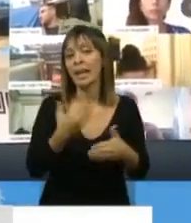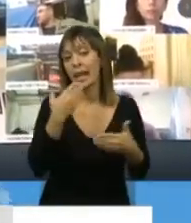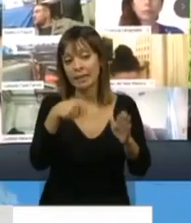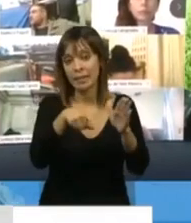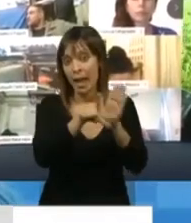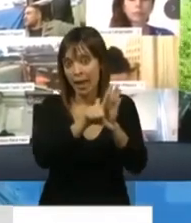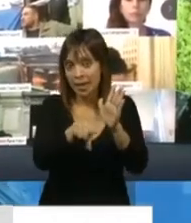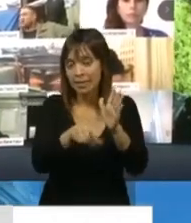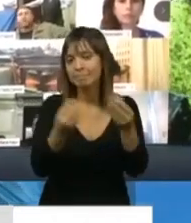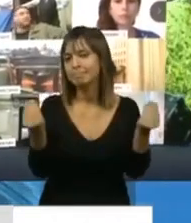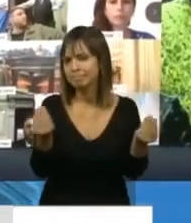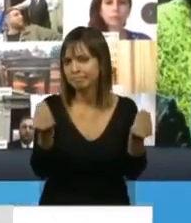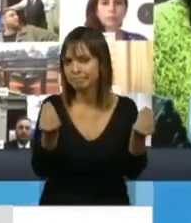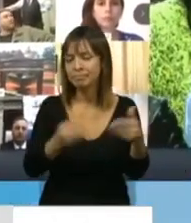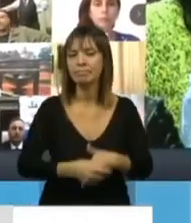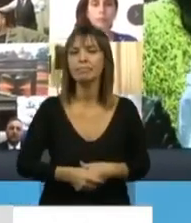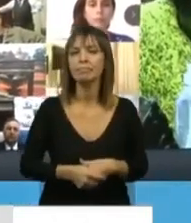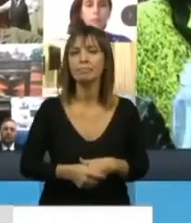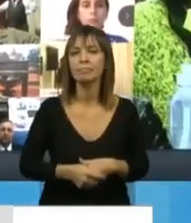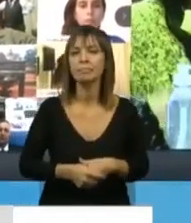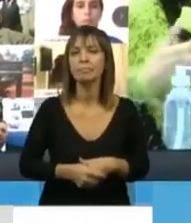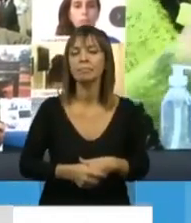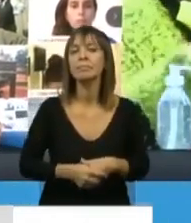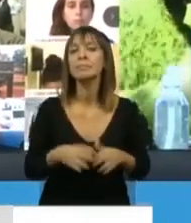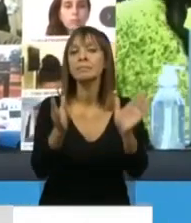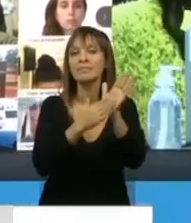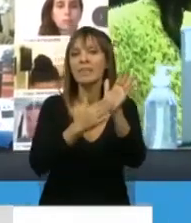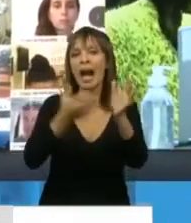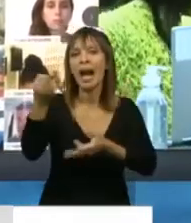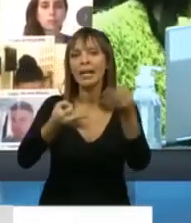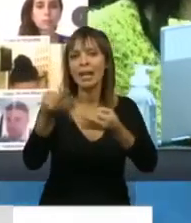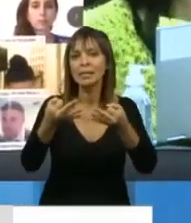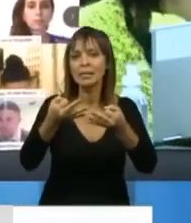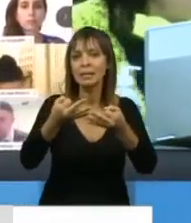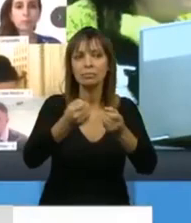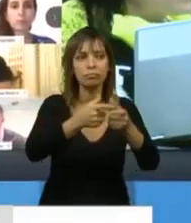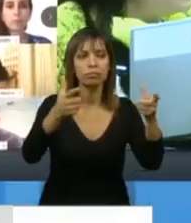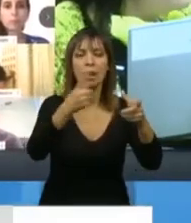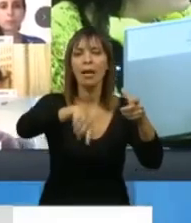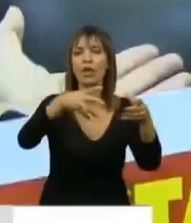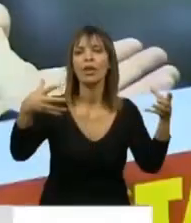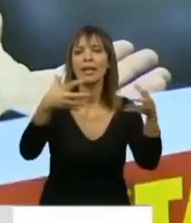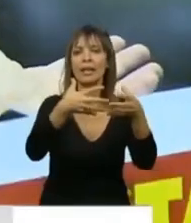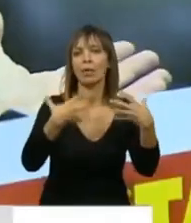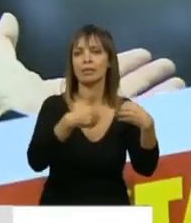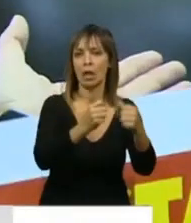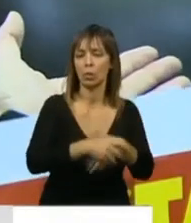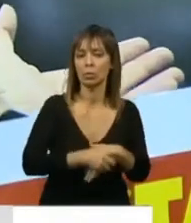es los testeos masivos en el personal de salud. Otra cosa que llega tarde,